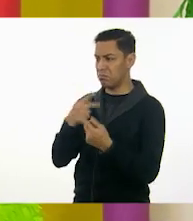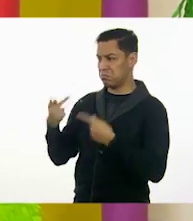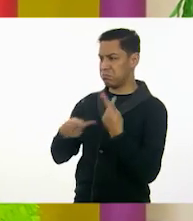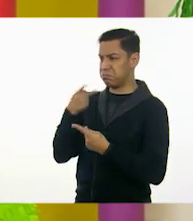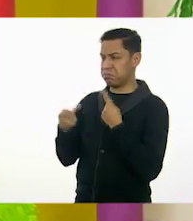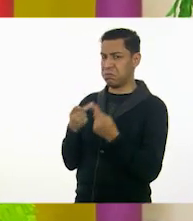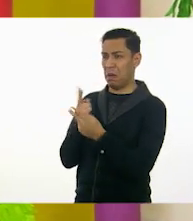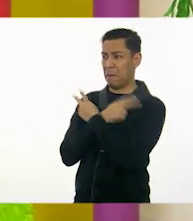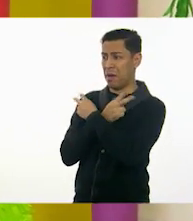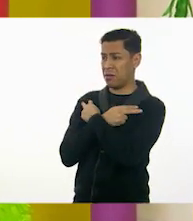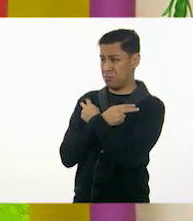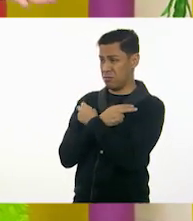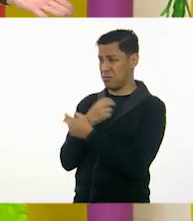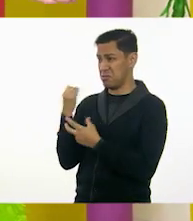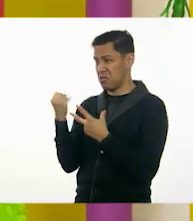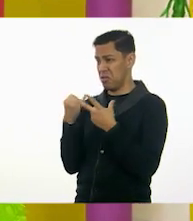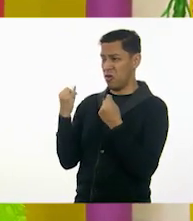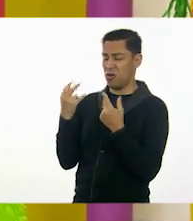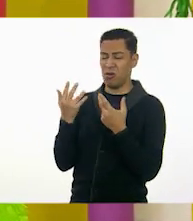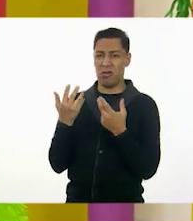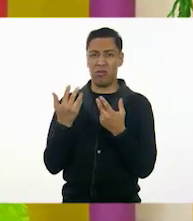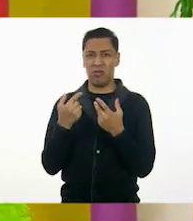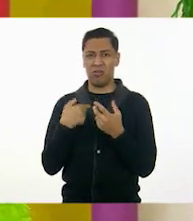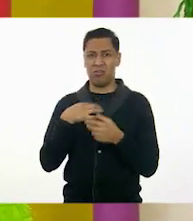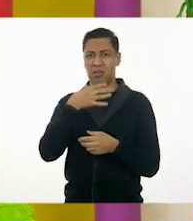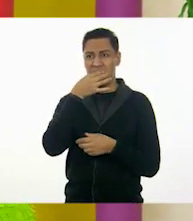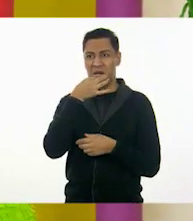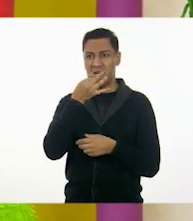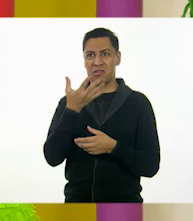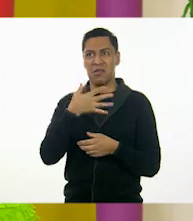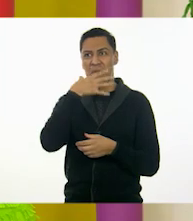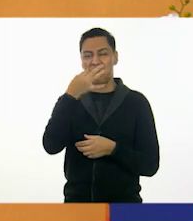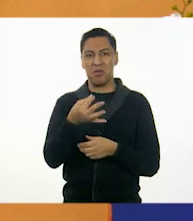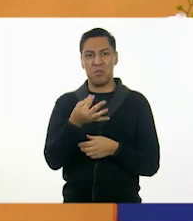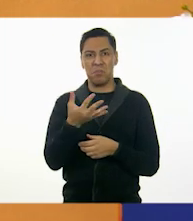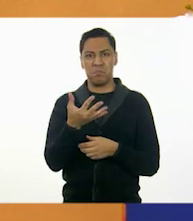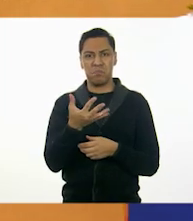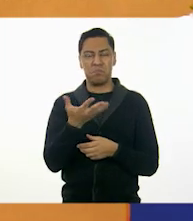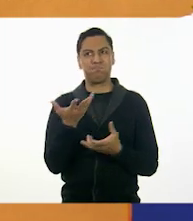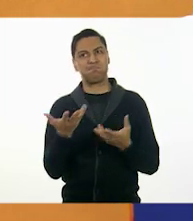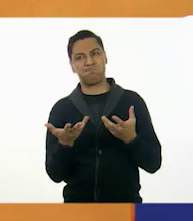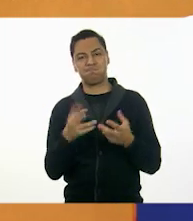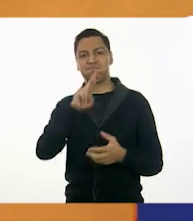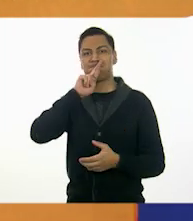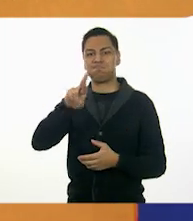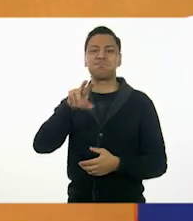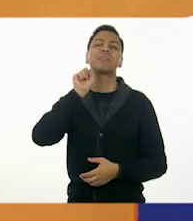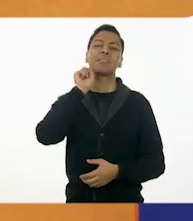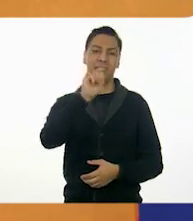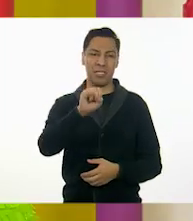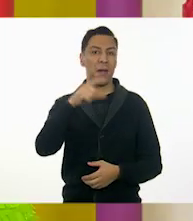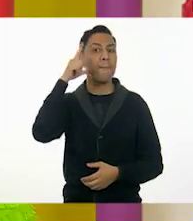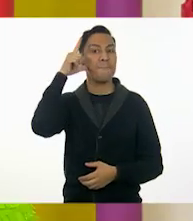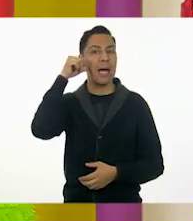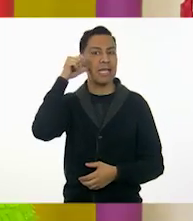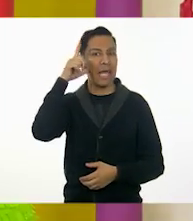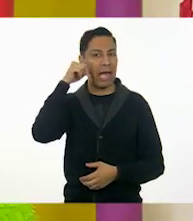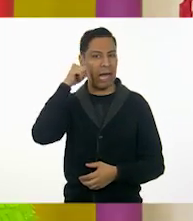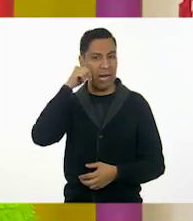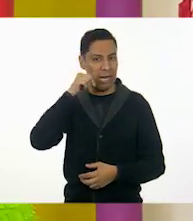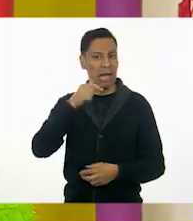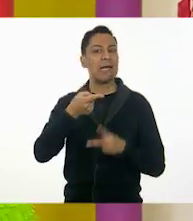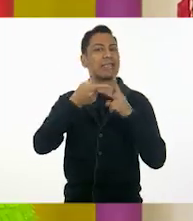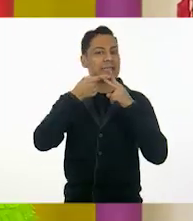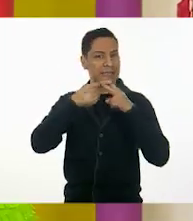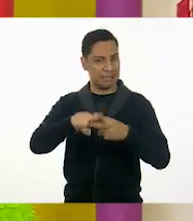y no sé qué decirles, pero ahorita me estás confirmando. vamos a tener vacaciones. Entonces, a partir de mañana, estamos de